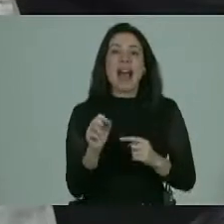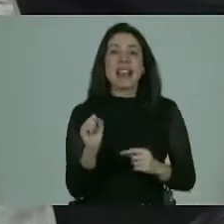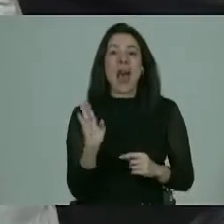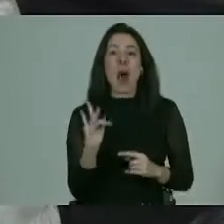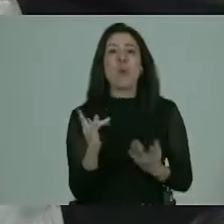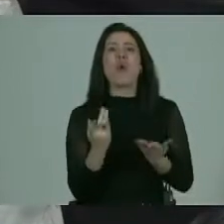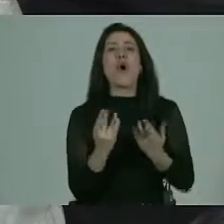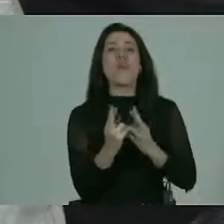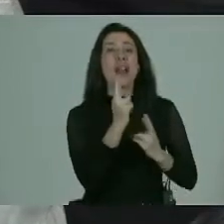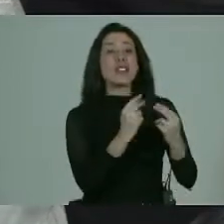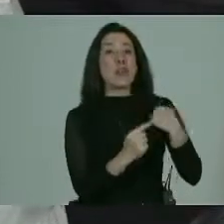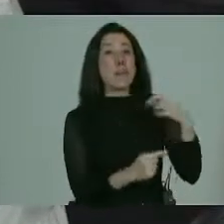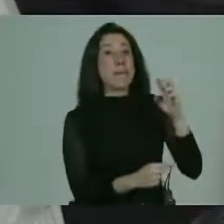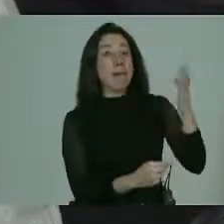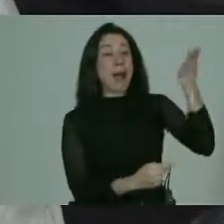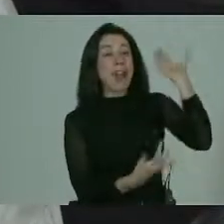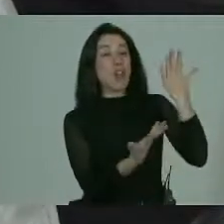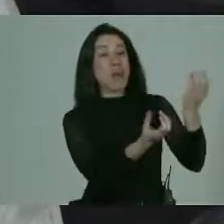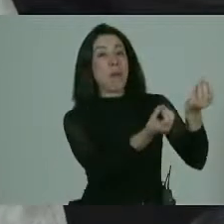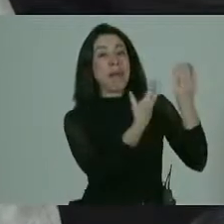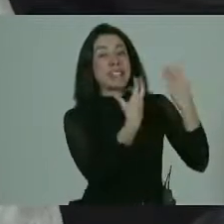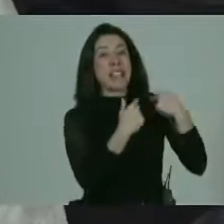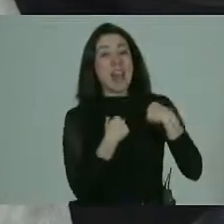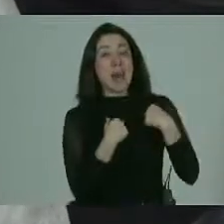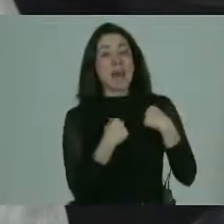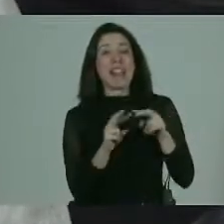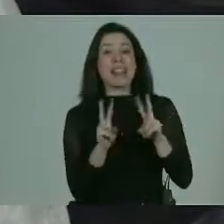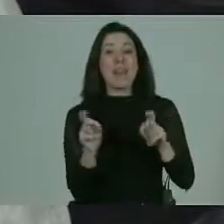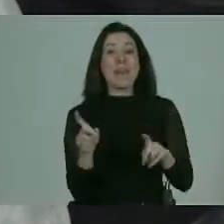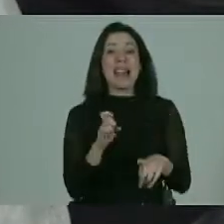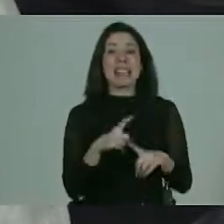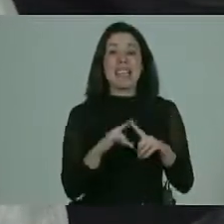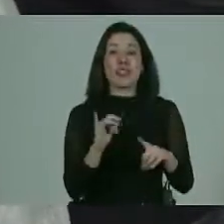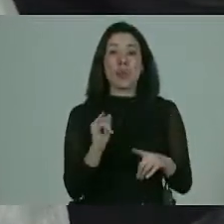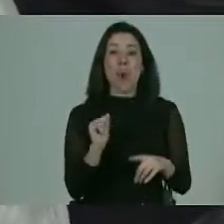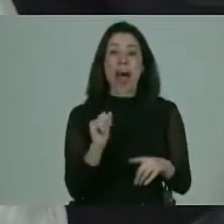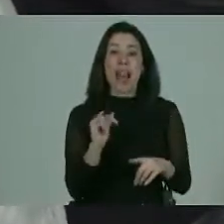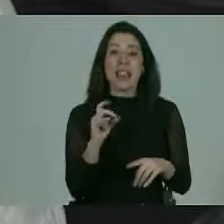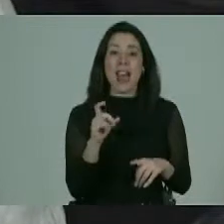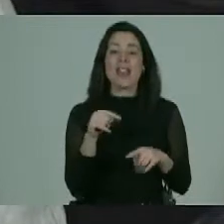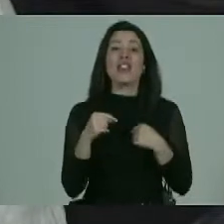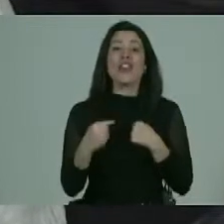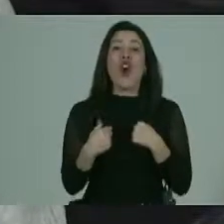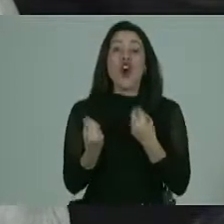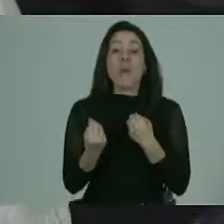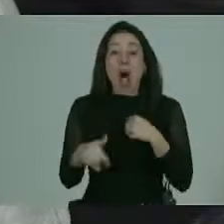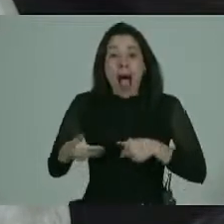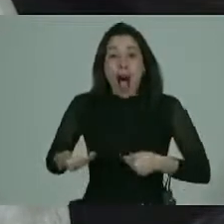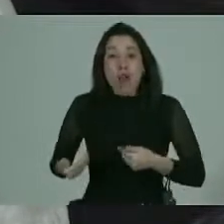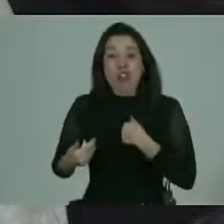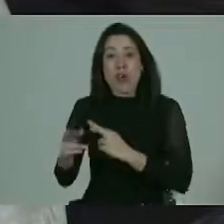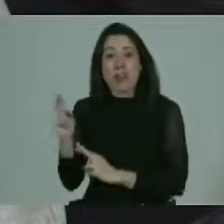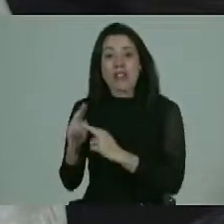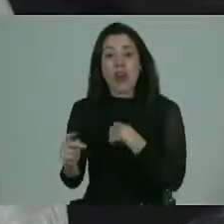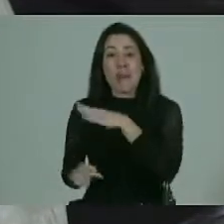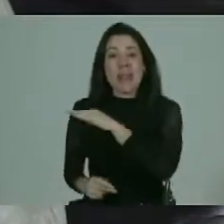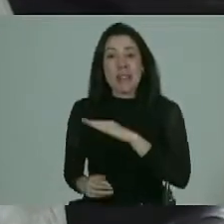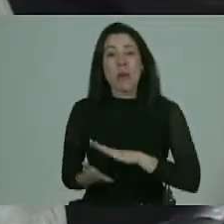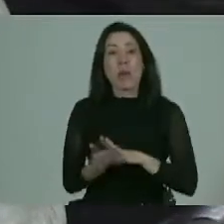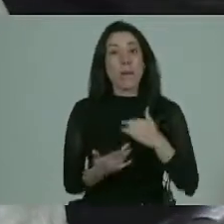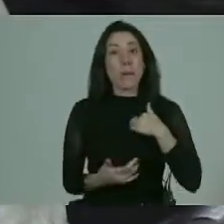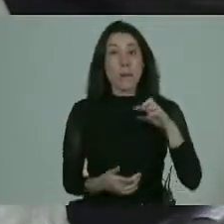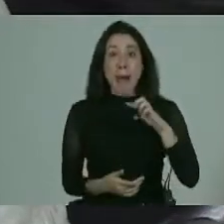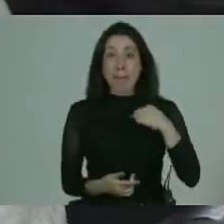mis padres conmigo en cuanto a la sexualidad y cómo yo me relaciono con nuestros hijos ese es todo un tema porque por ejemplo a mí y mis